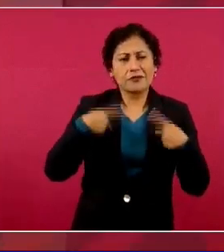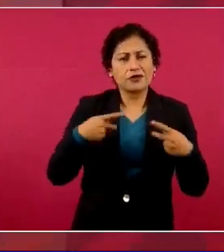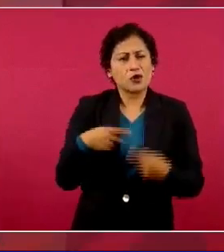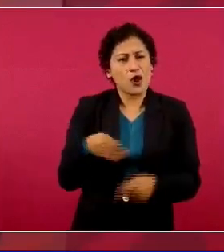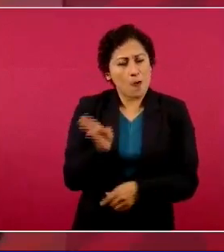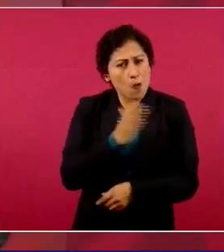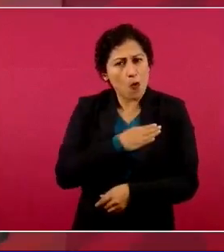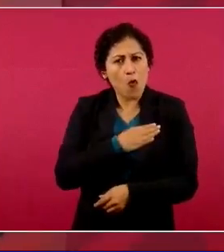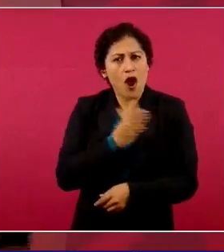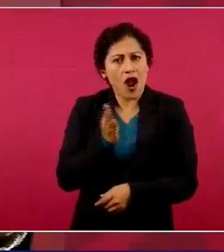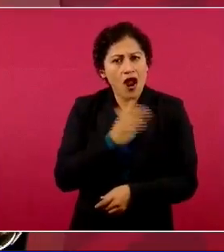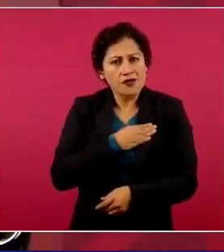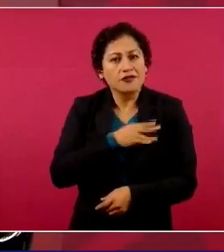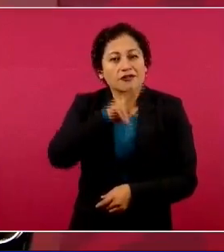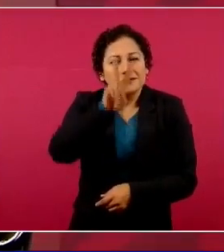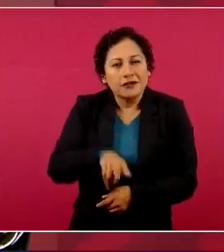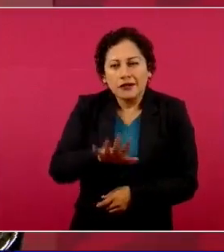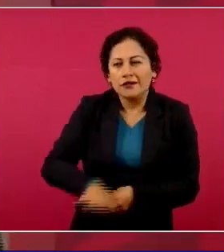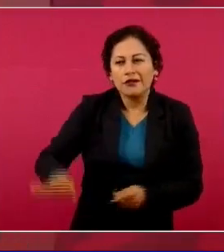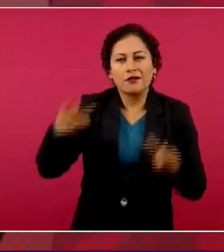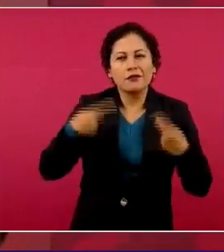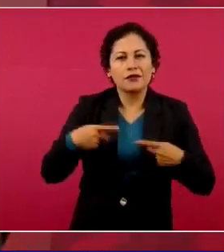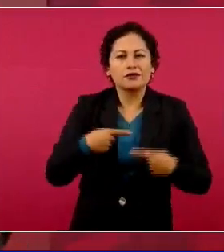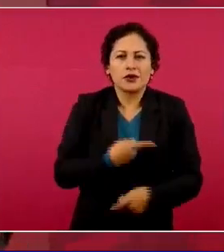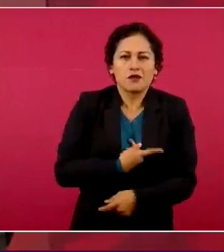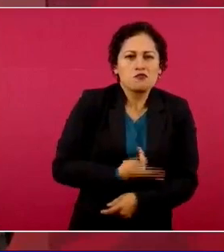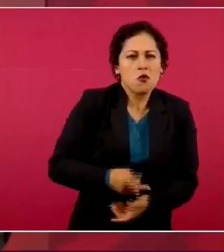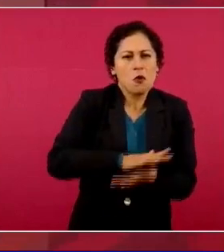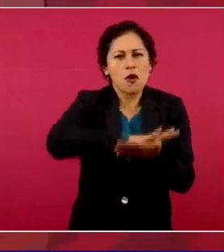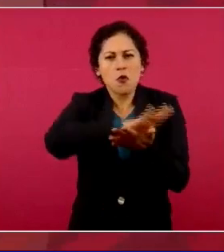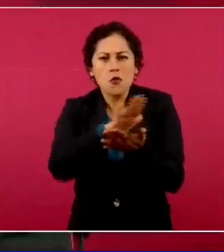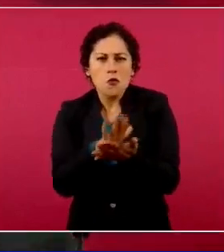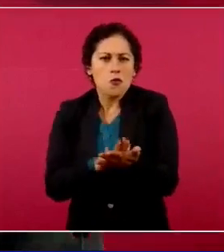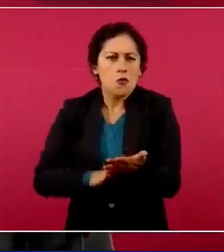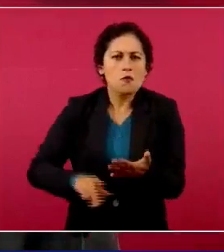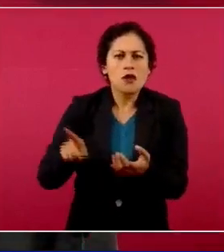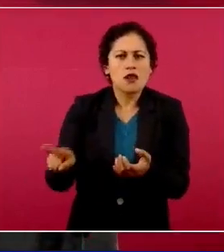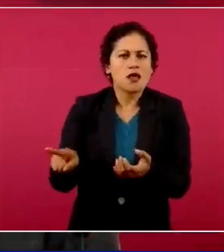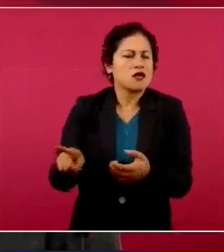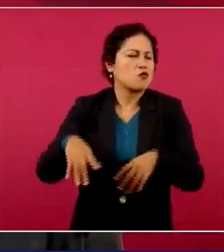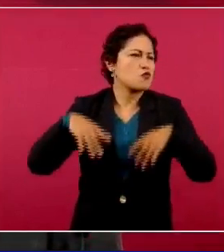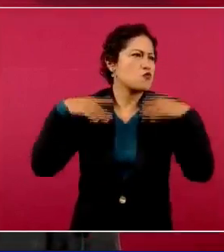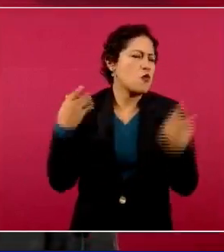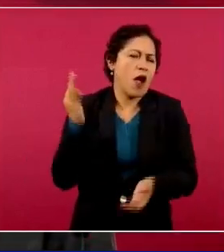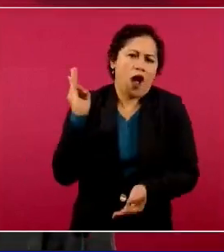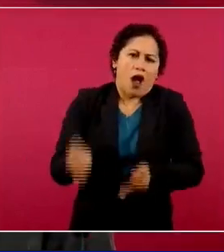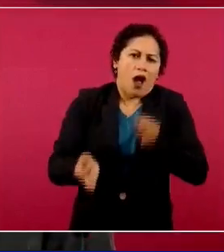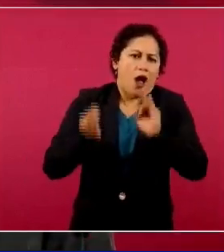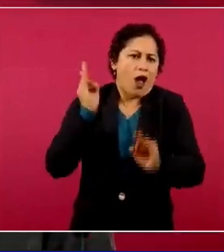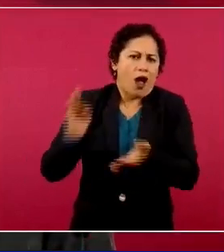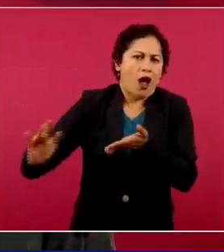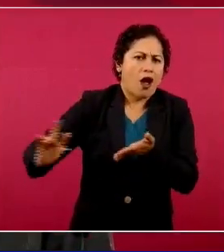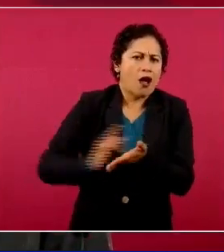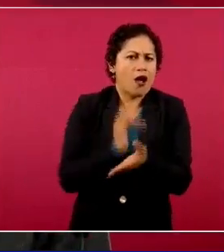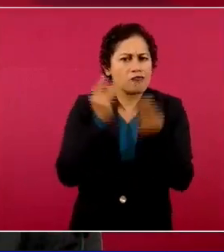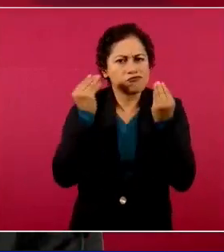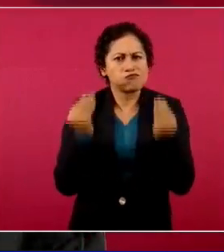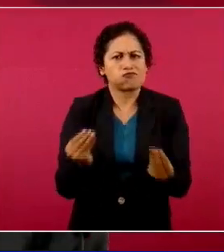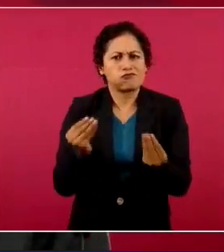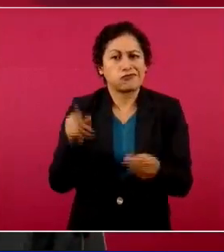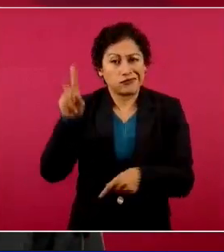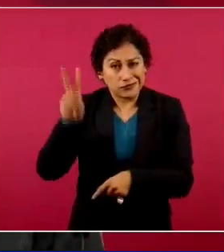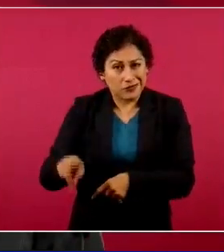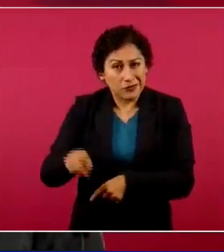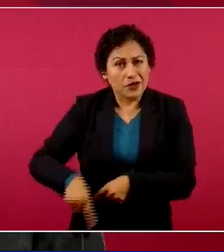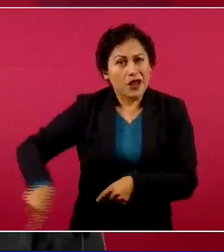La gente humilde, la gente pobre, da todo, todo.